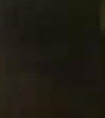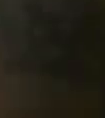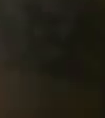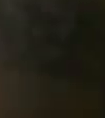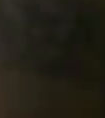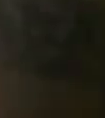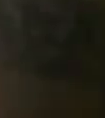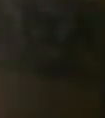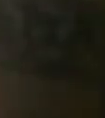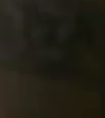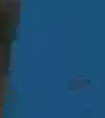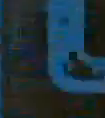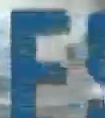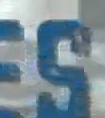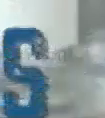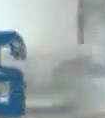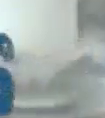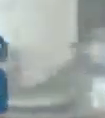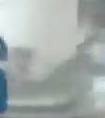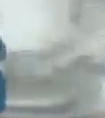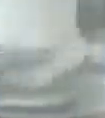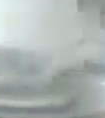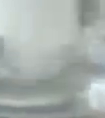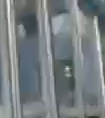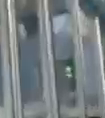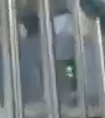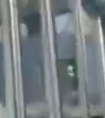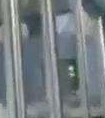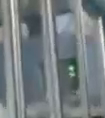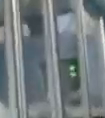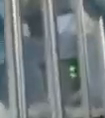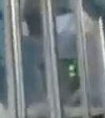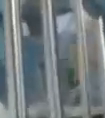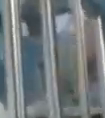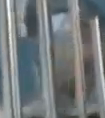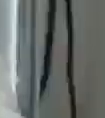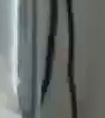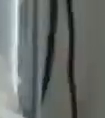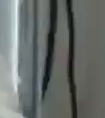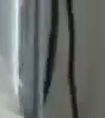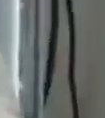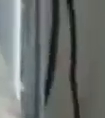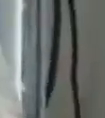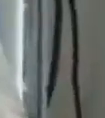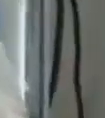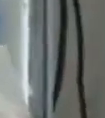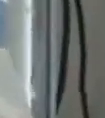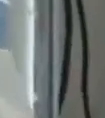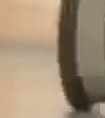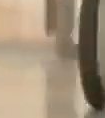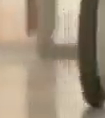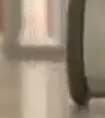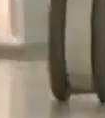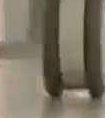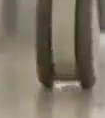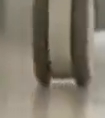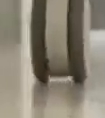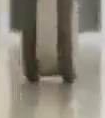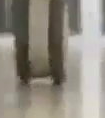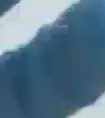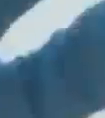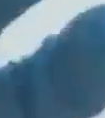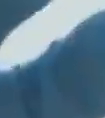la variante delta se ha expandido en 124 países y se va haciendo mayoritaria en varios de ellos